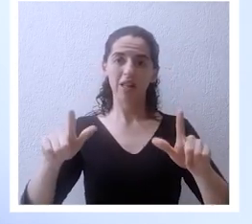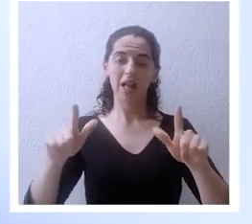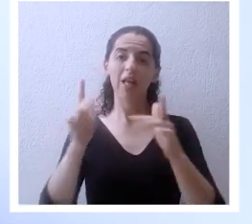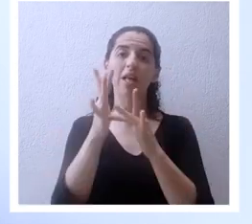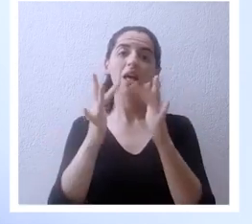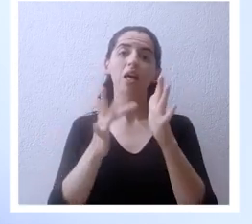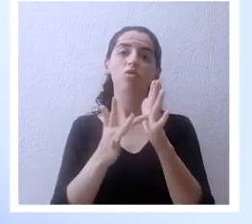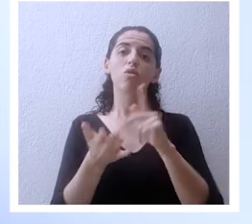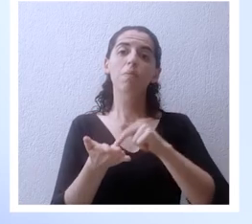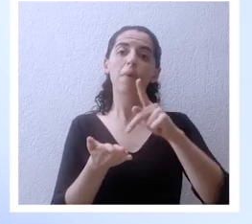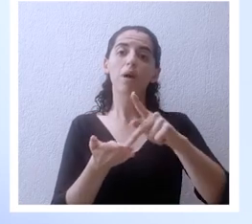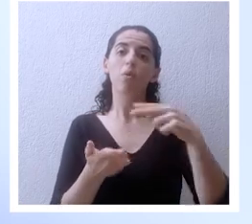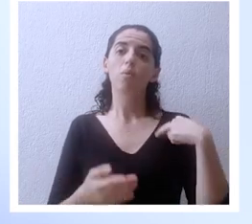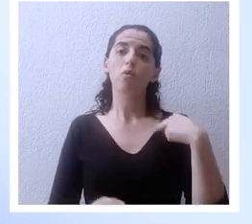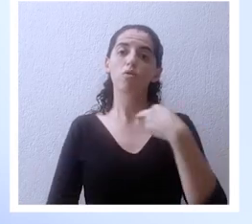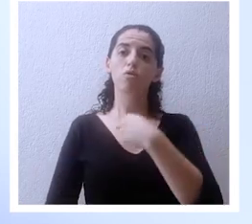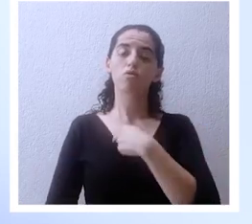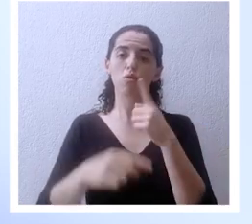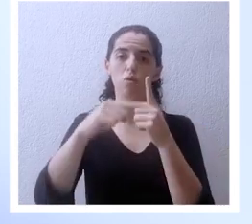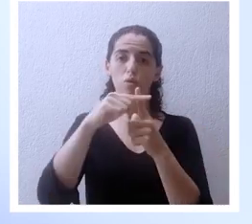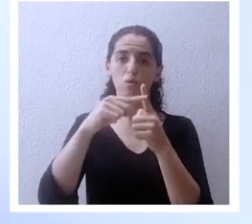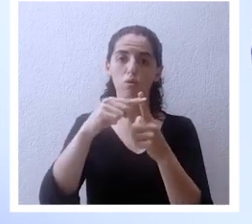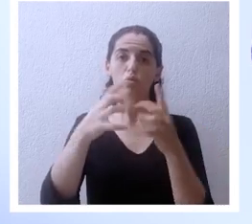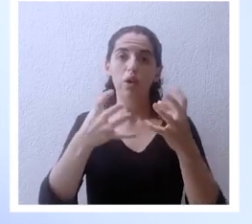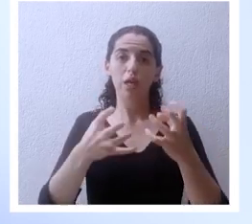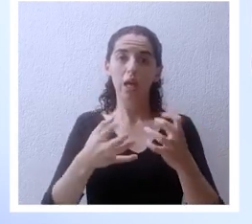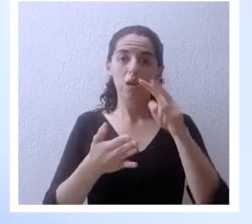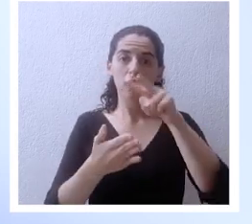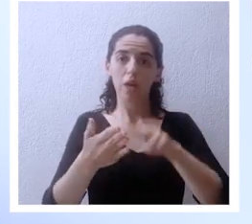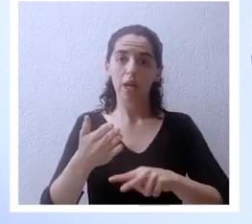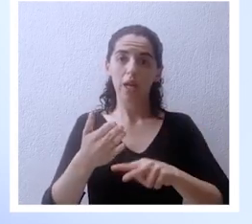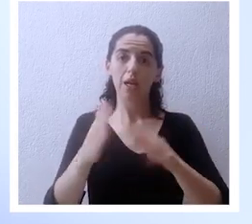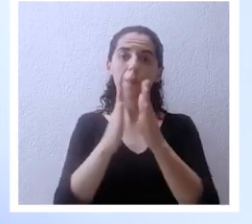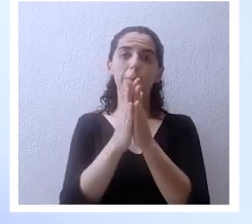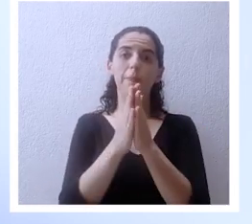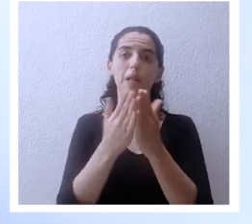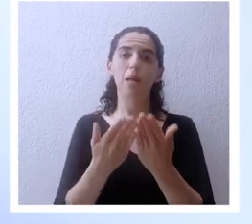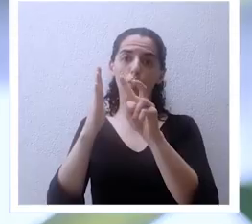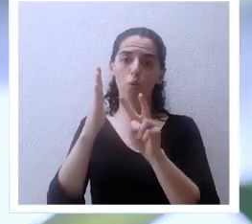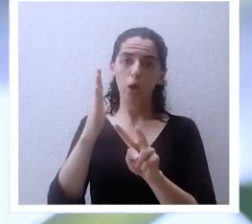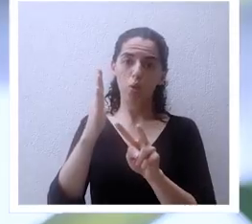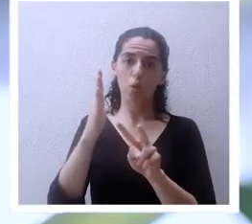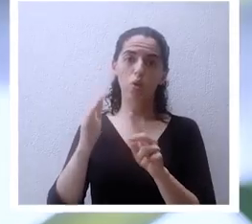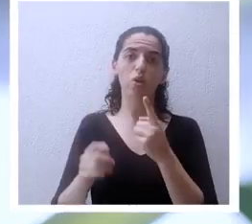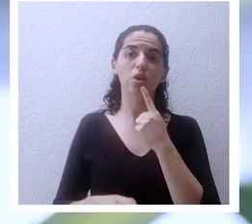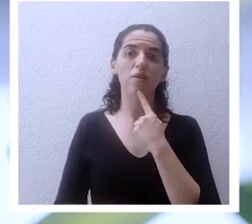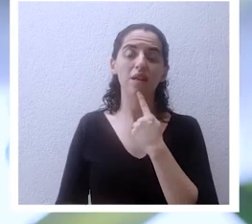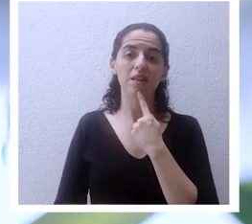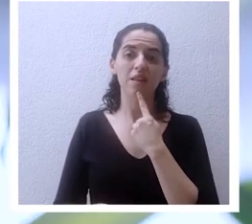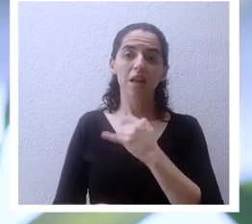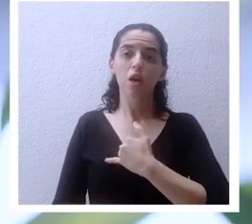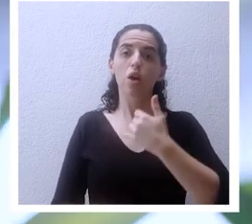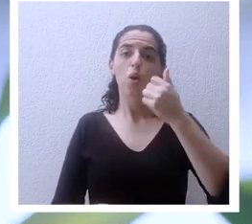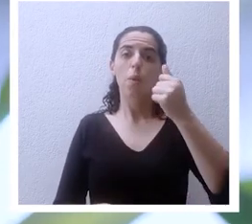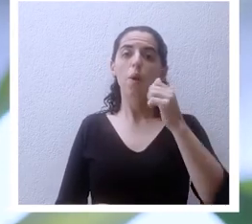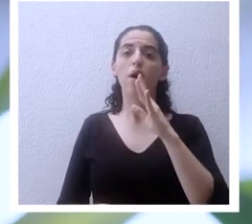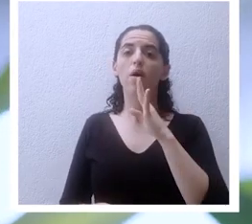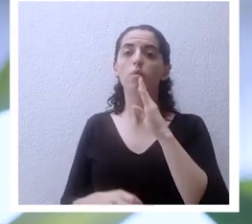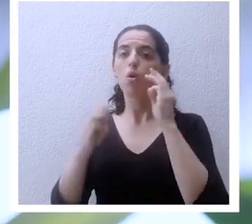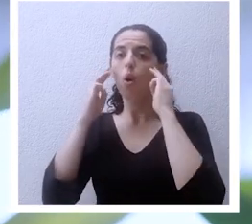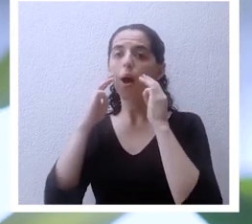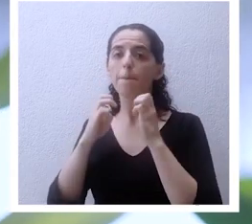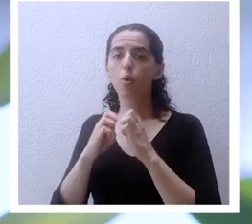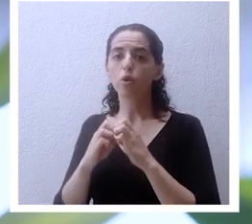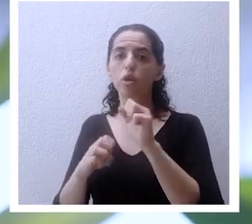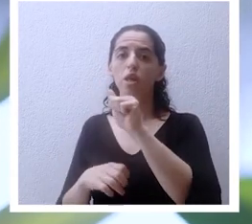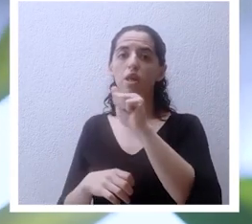y quisiera que me acompañaran al libro de Éxodo en el capítulo 12, dice habló Jehová Moisés y Aarón